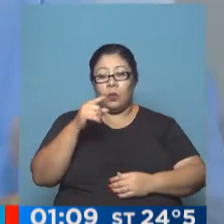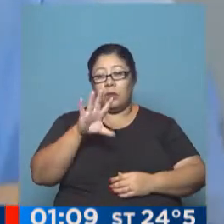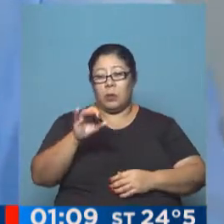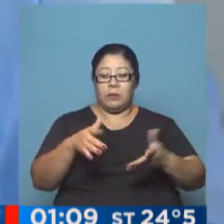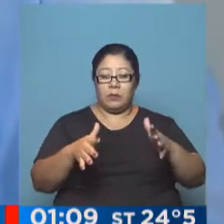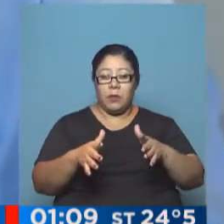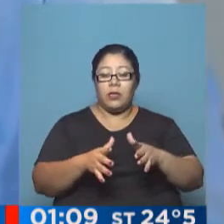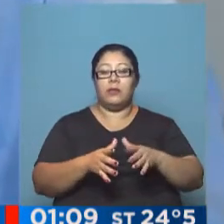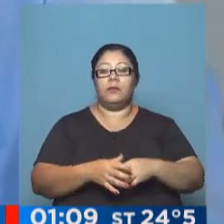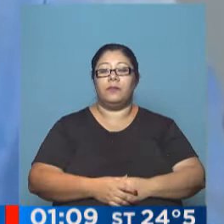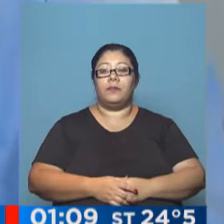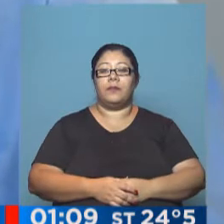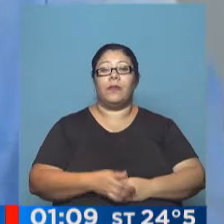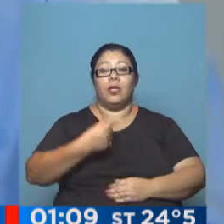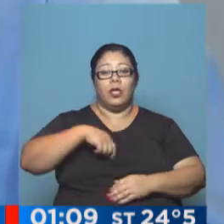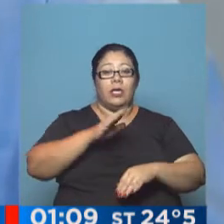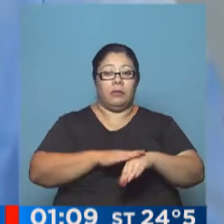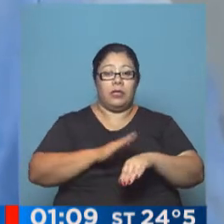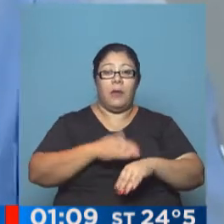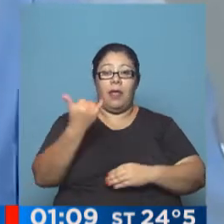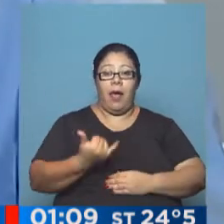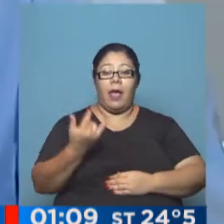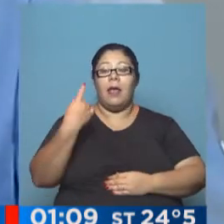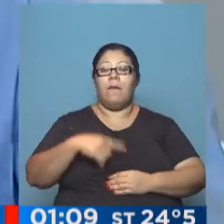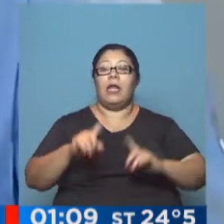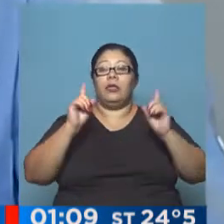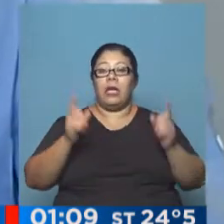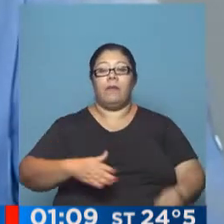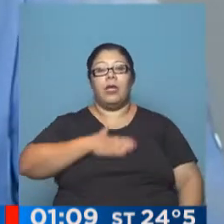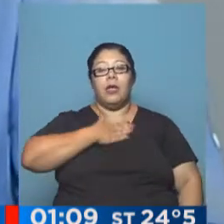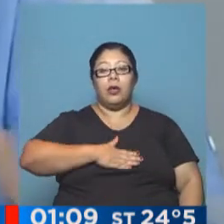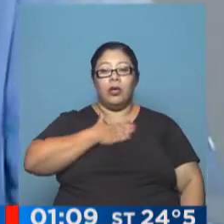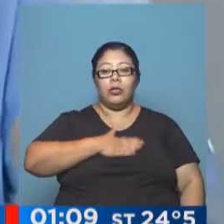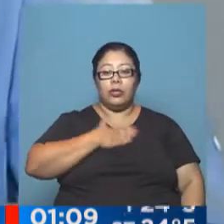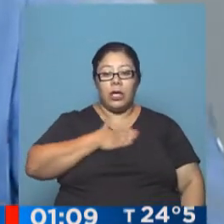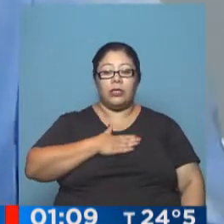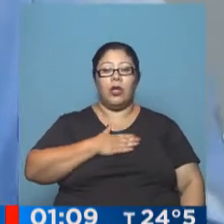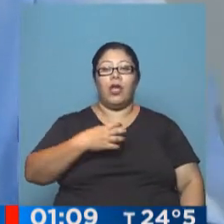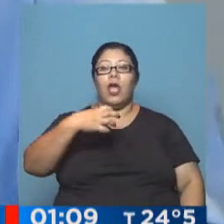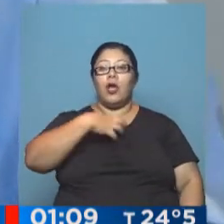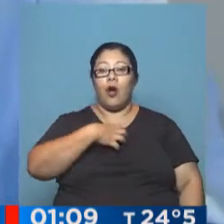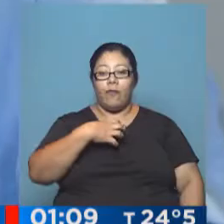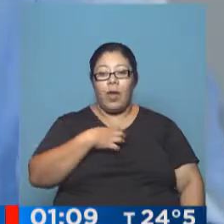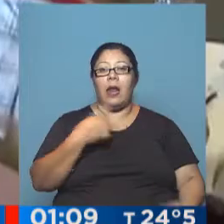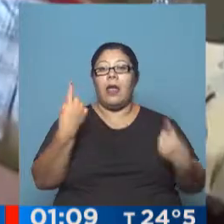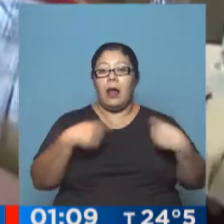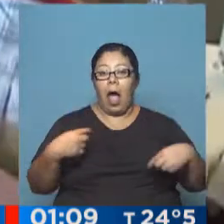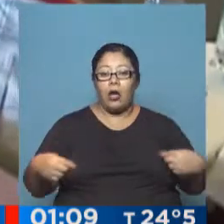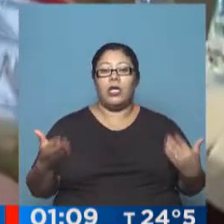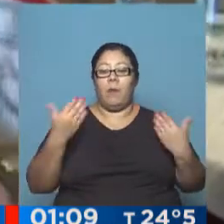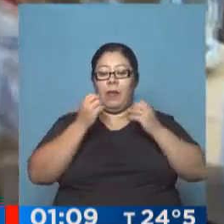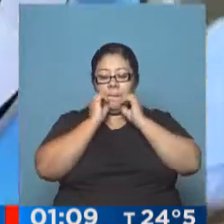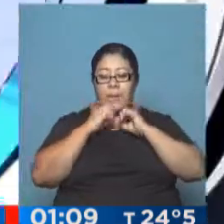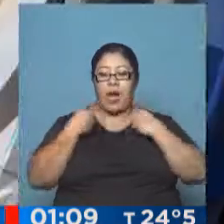estamos con toda esa responsabilidad, pero también con el entusiasmo de confiar en que las cosas se pueden mejorar.